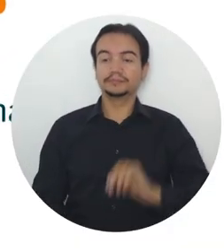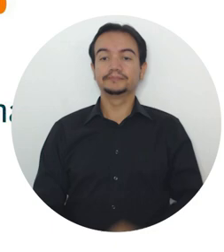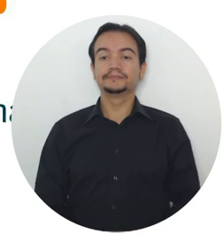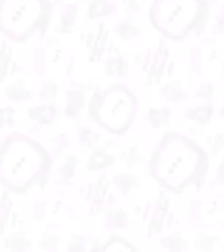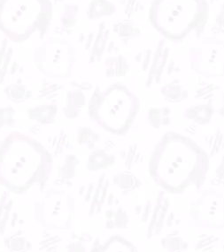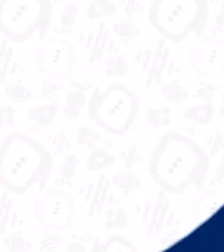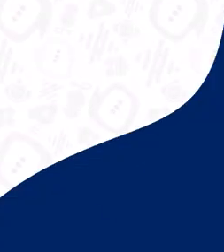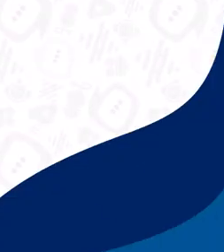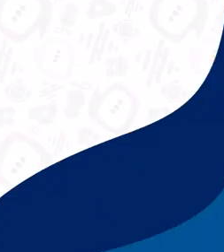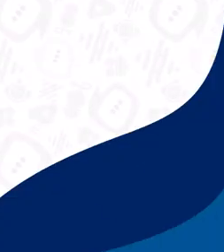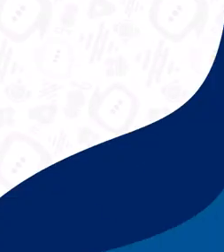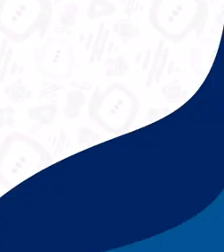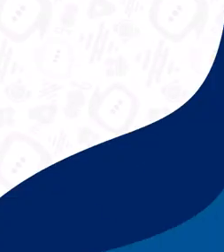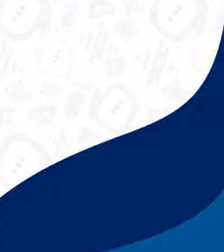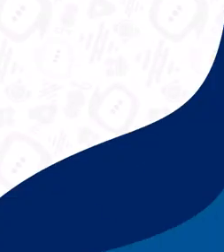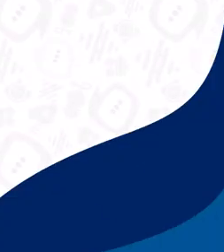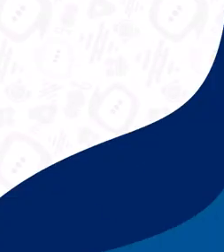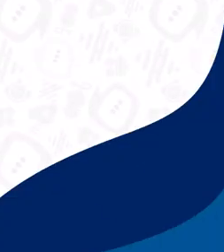CEIMAR.